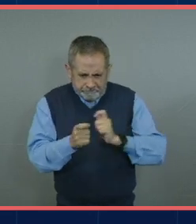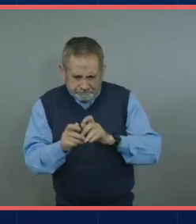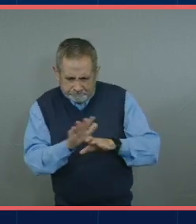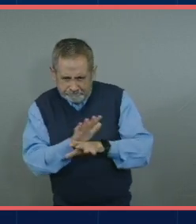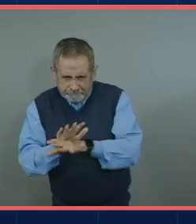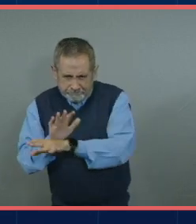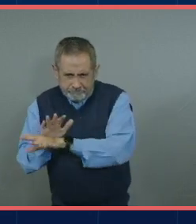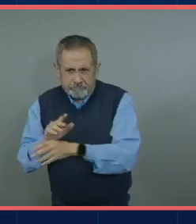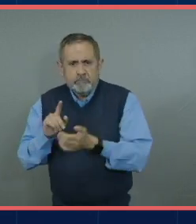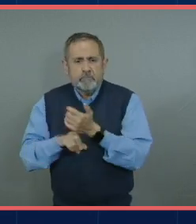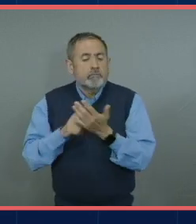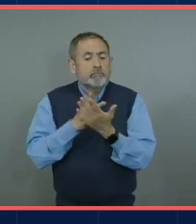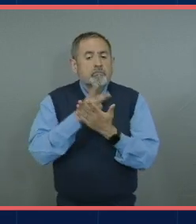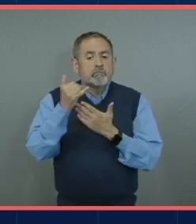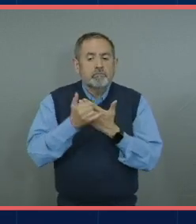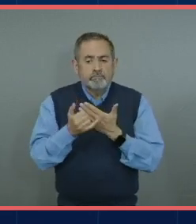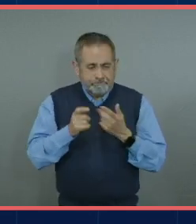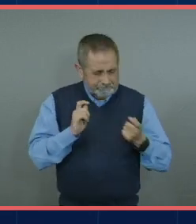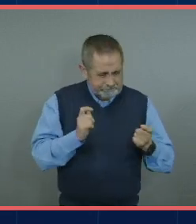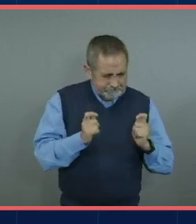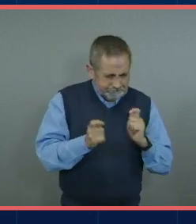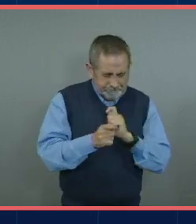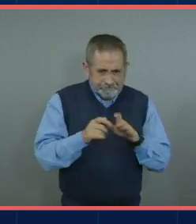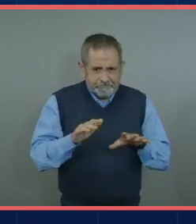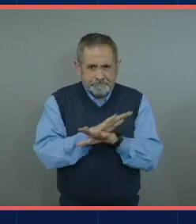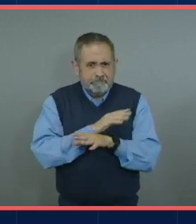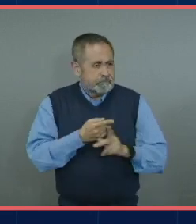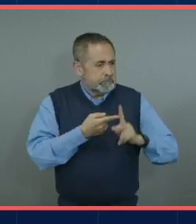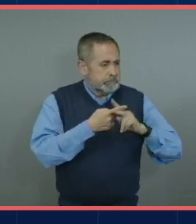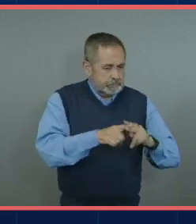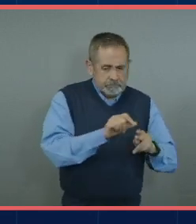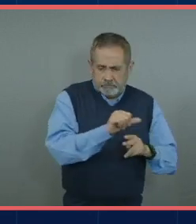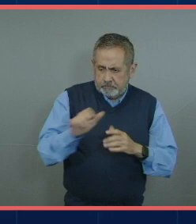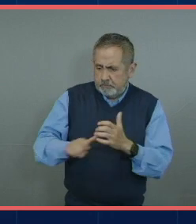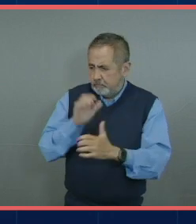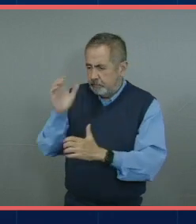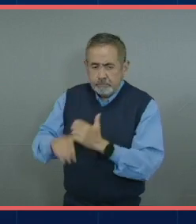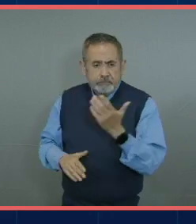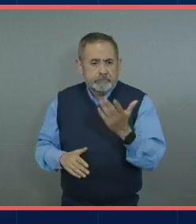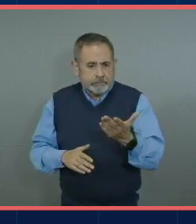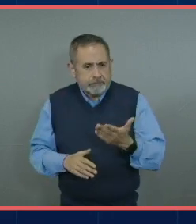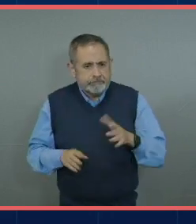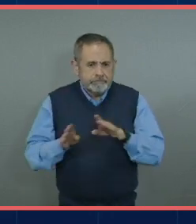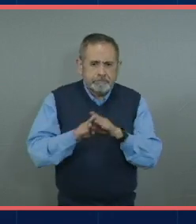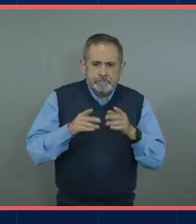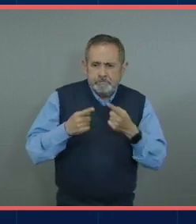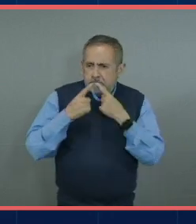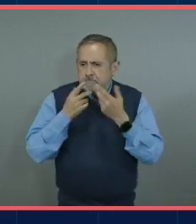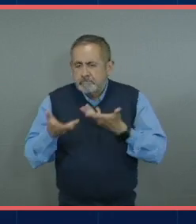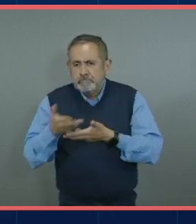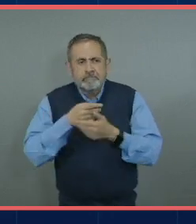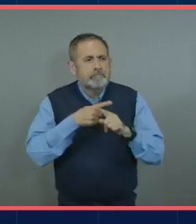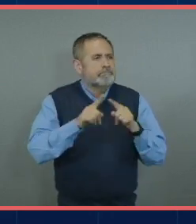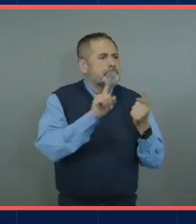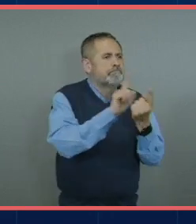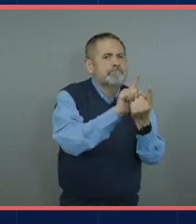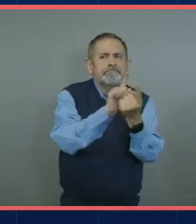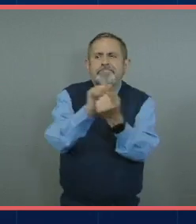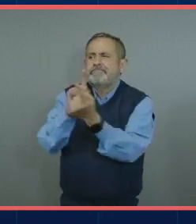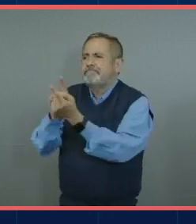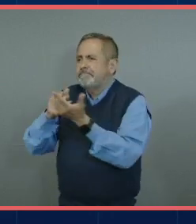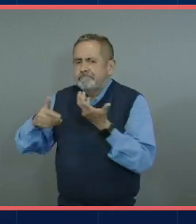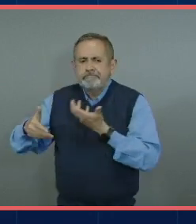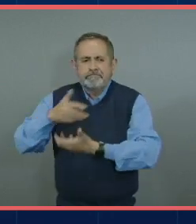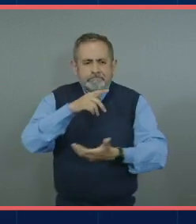llevar un proyecto de transformación desde inicio a fin entonces eso te lleva a convivir con diferentes áreas desde